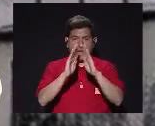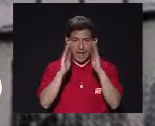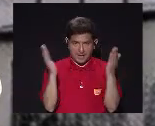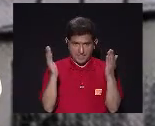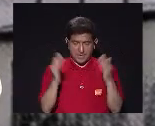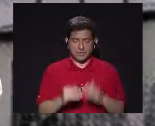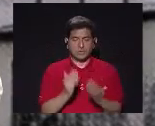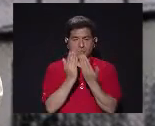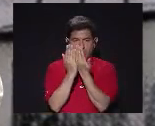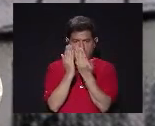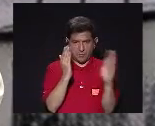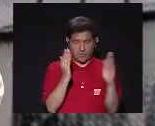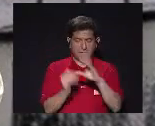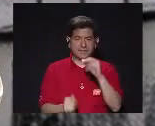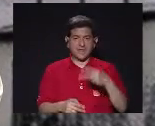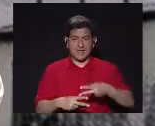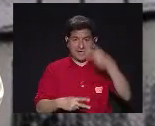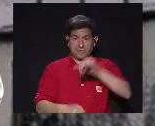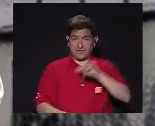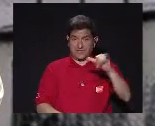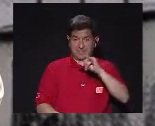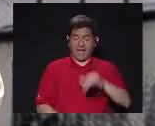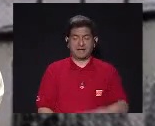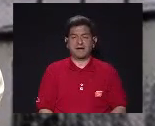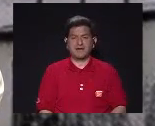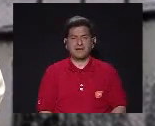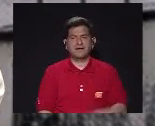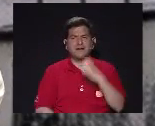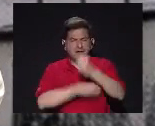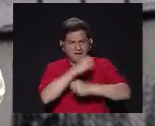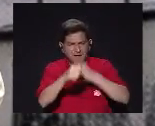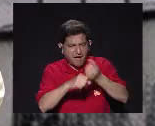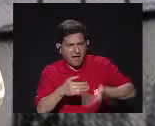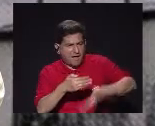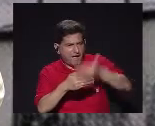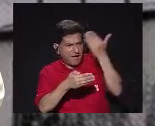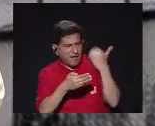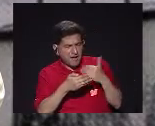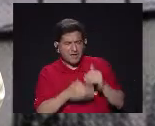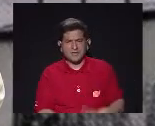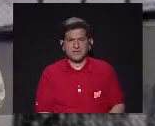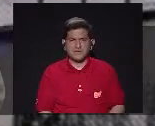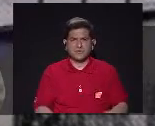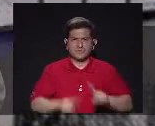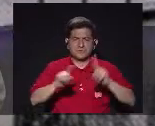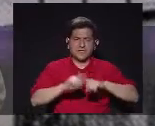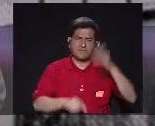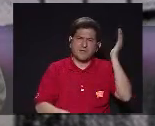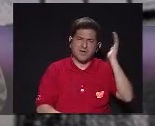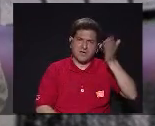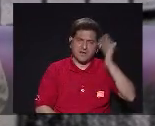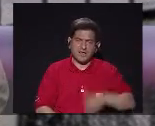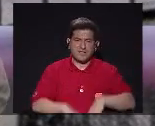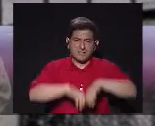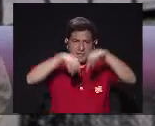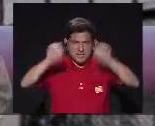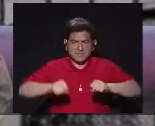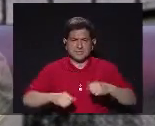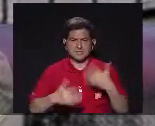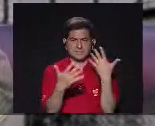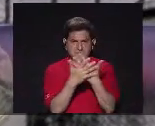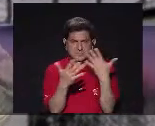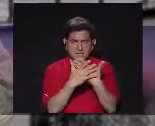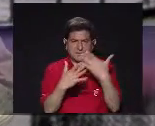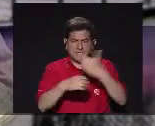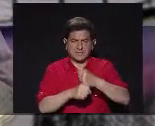abierto Una puerta Y además Abrimos una ventana Hace muchos años En algunos De los discursos Sobre el sistema